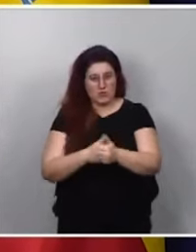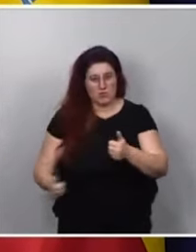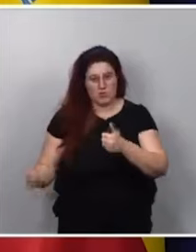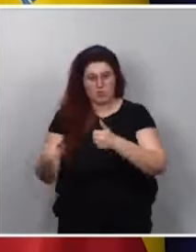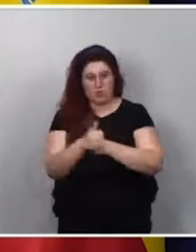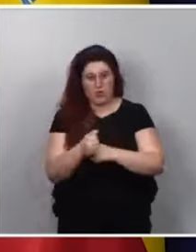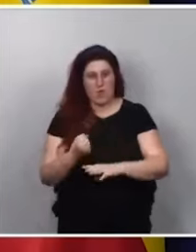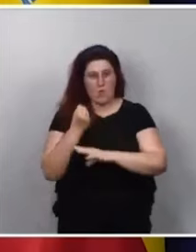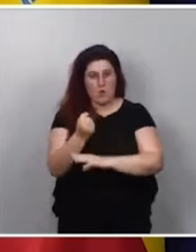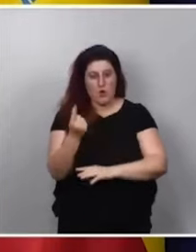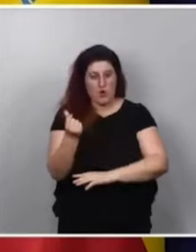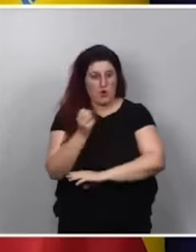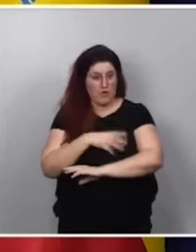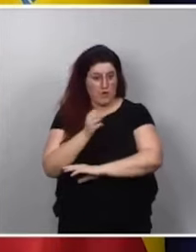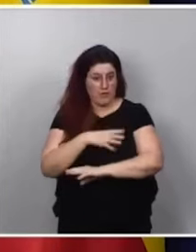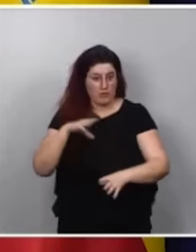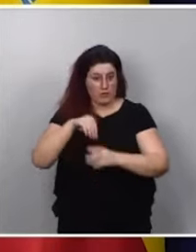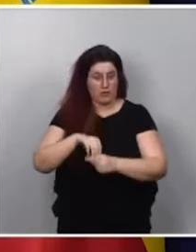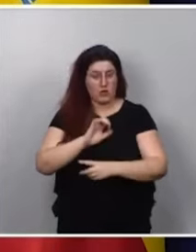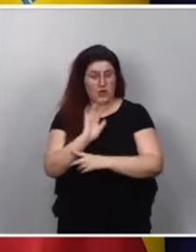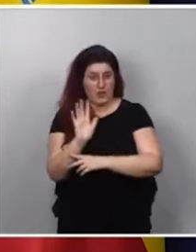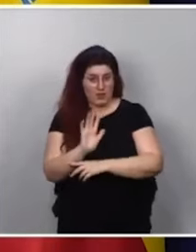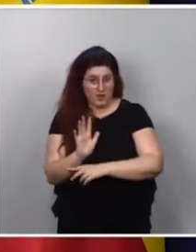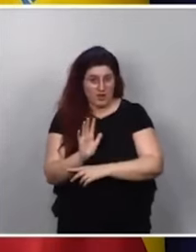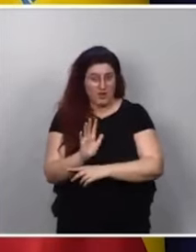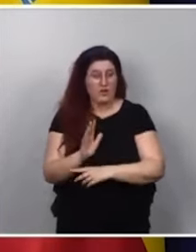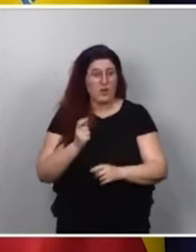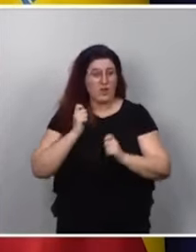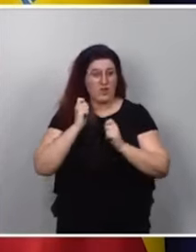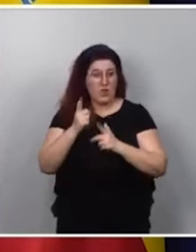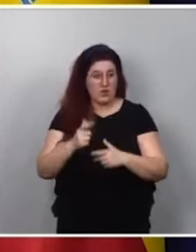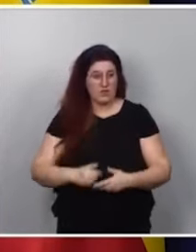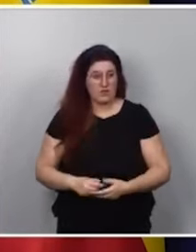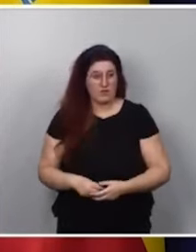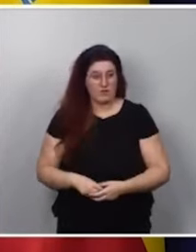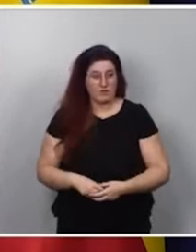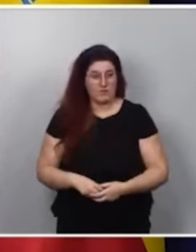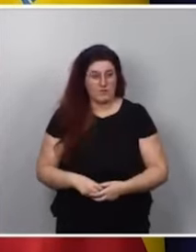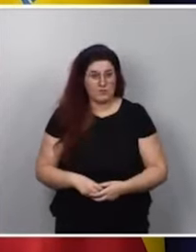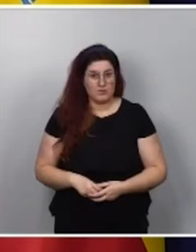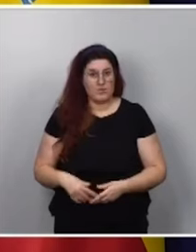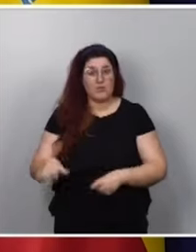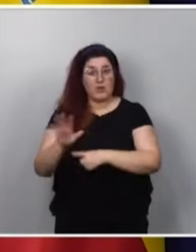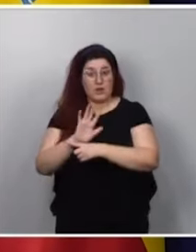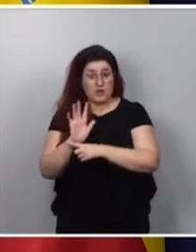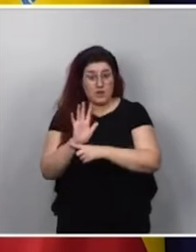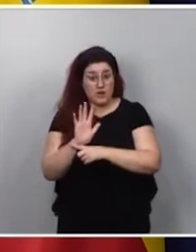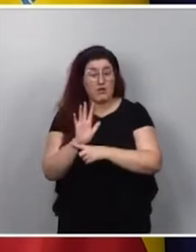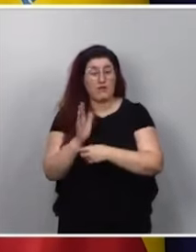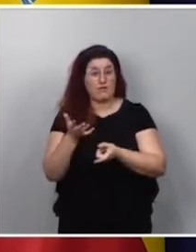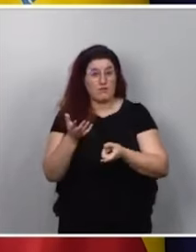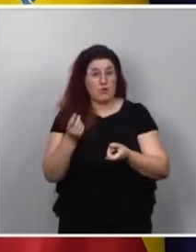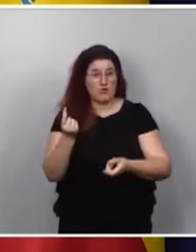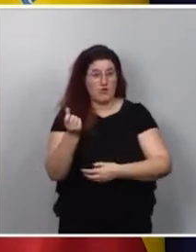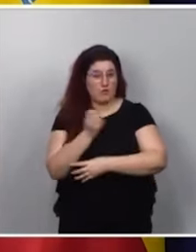apoyo de los fondos de la cinematografía darán. Es decir, los fondos de la cinematografía darán prioridad